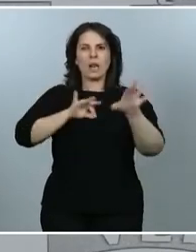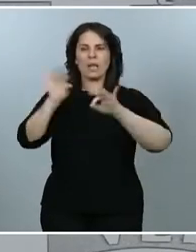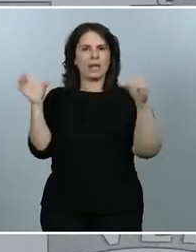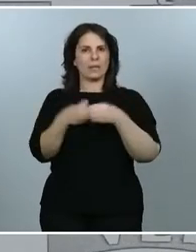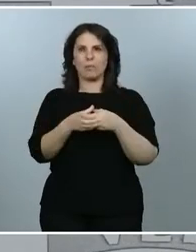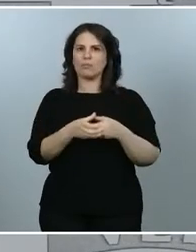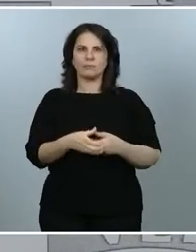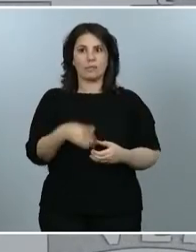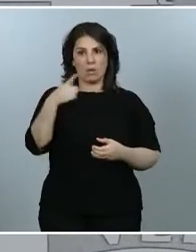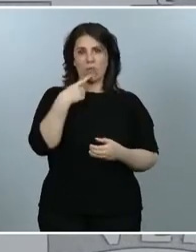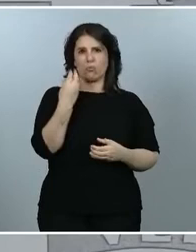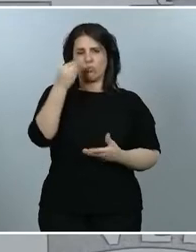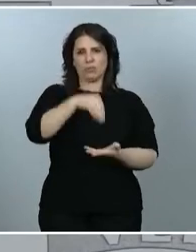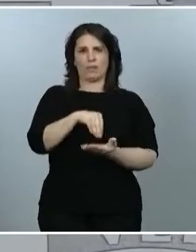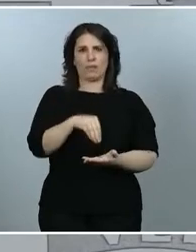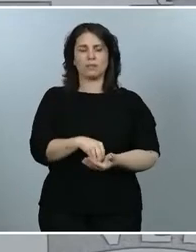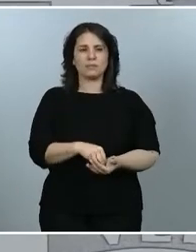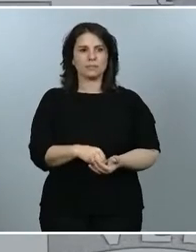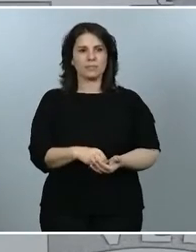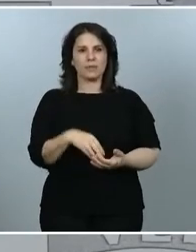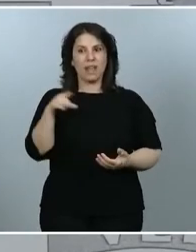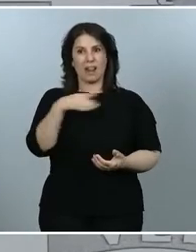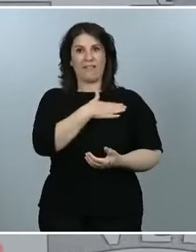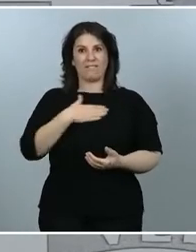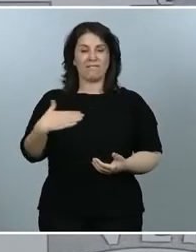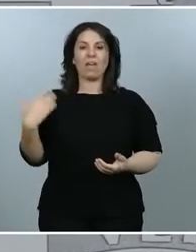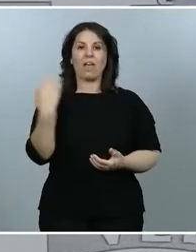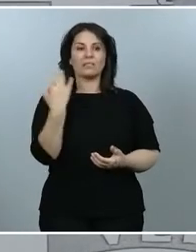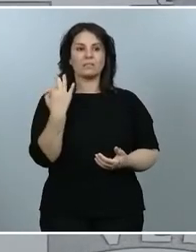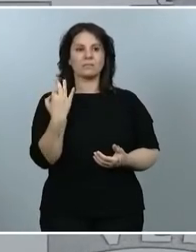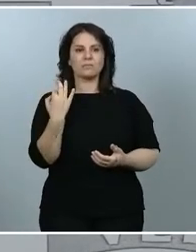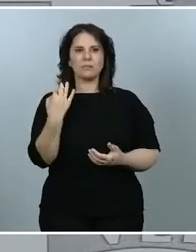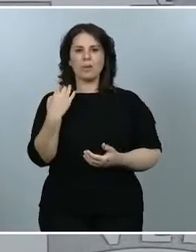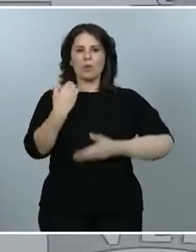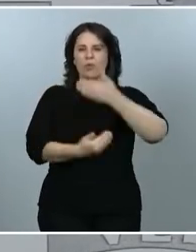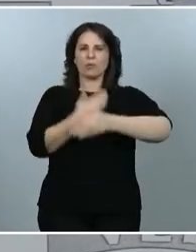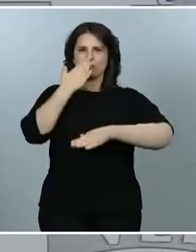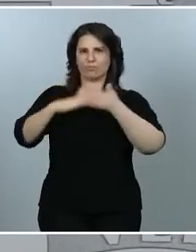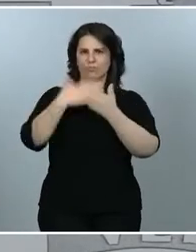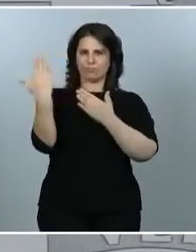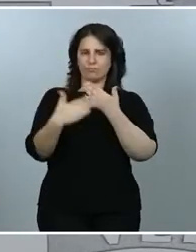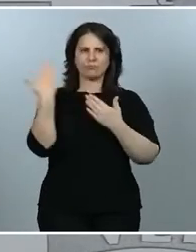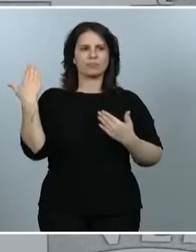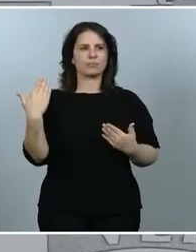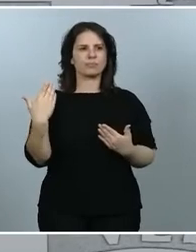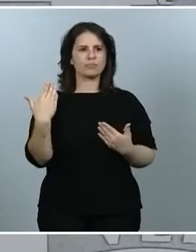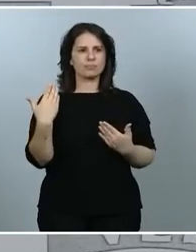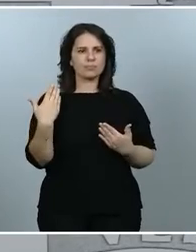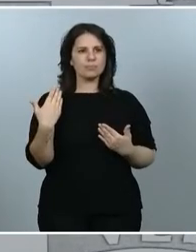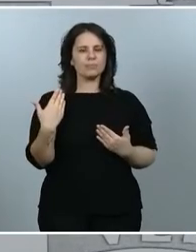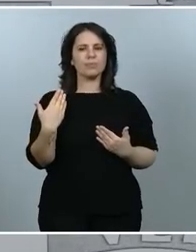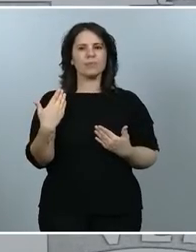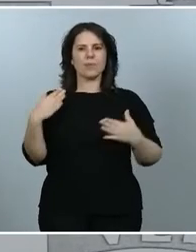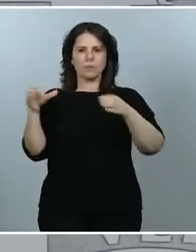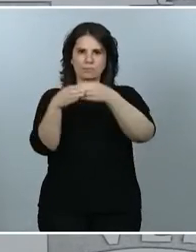ocasiones que lo que quiere es abordar un proceso de modernización de aquellas fuerzas y cuerpos de seguridad del Estado,